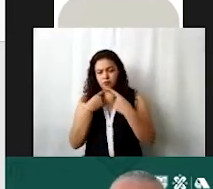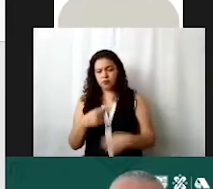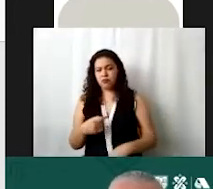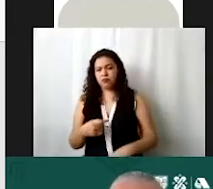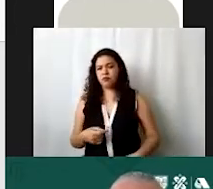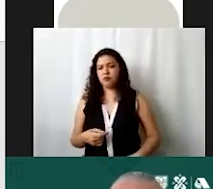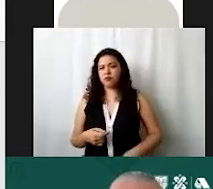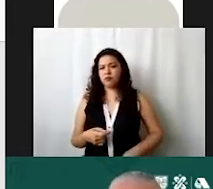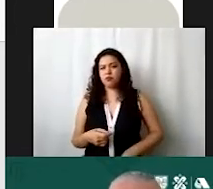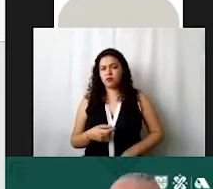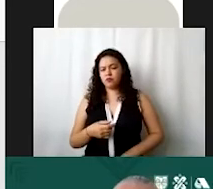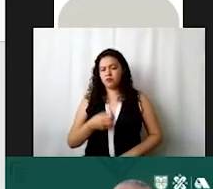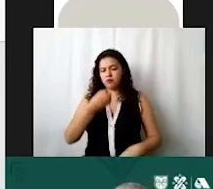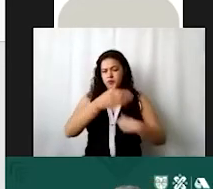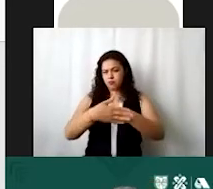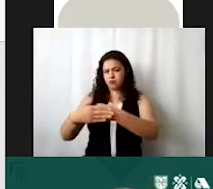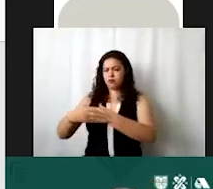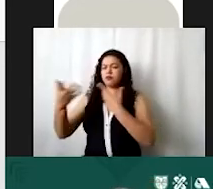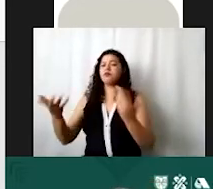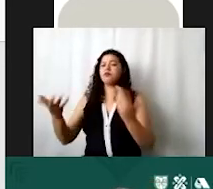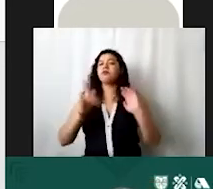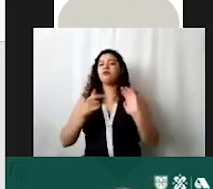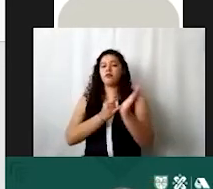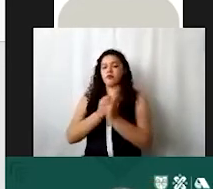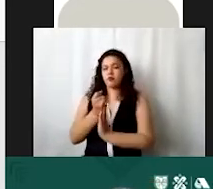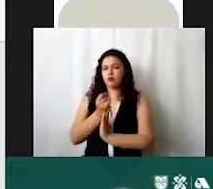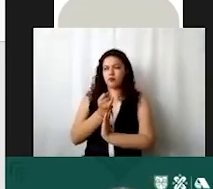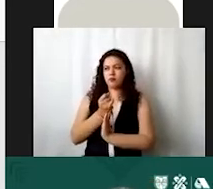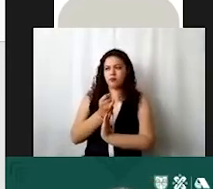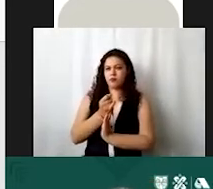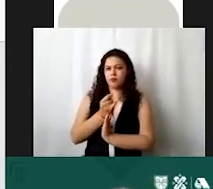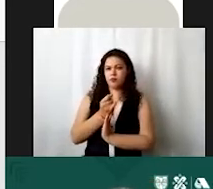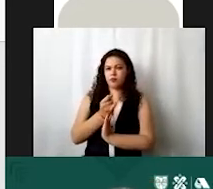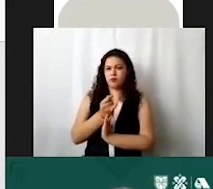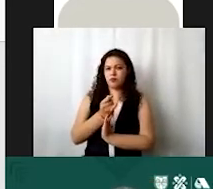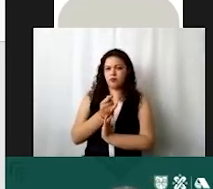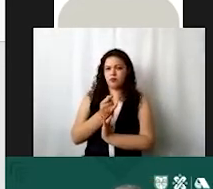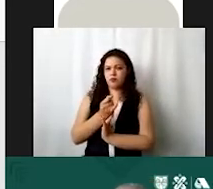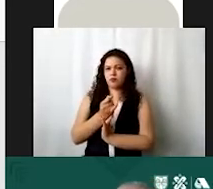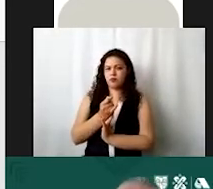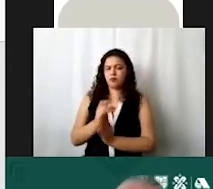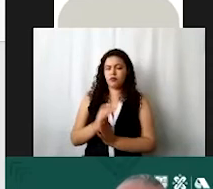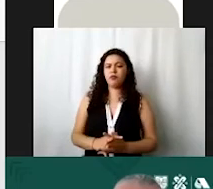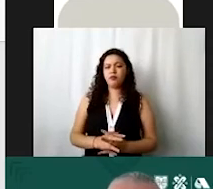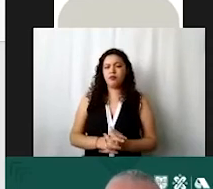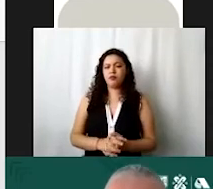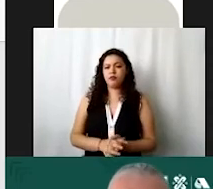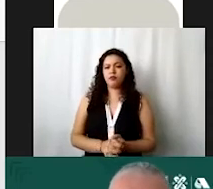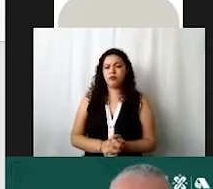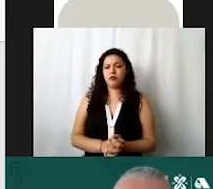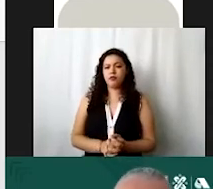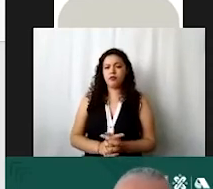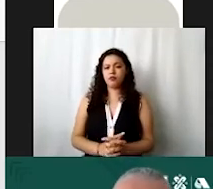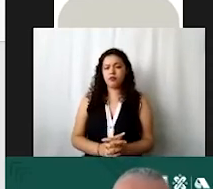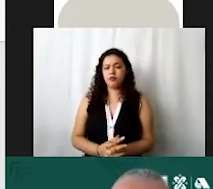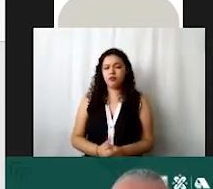convocatoria y podrán deliberar entre todos ellos sobre el orden del día que es lo que se va a ver o si